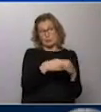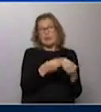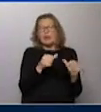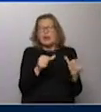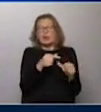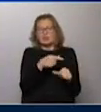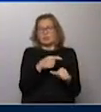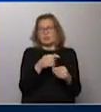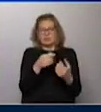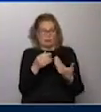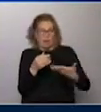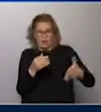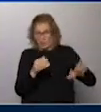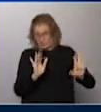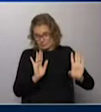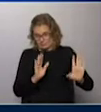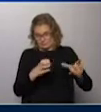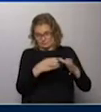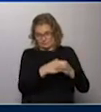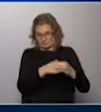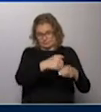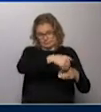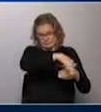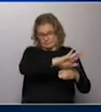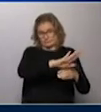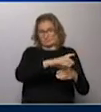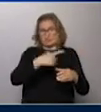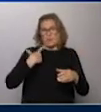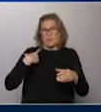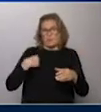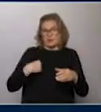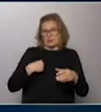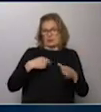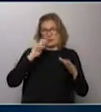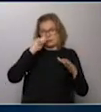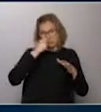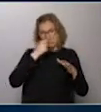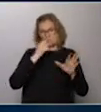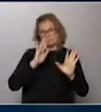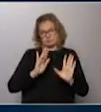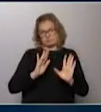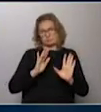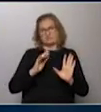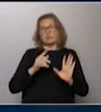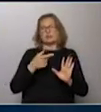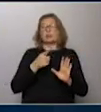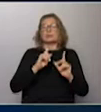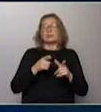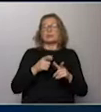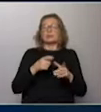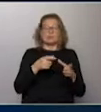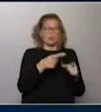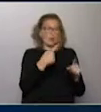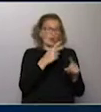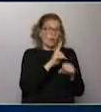hace con eso? Bueno, están aislados, ¿no? Obviamente, así como el Nacional de Peñal lo hacen hisopados, Racing también lo tiene. Y el resto del plantel, por ahora, no tiene